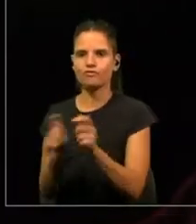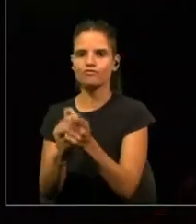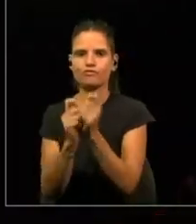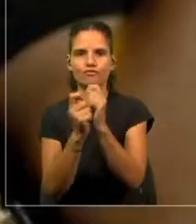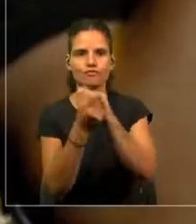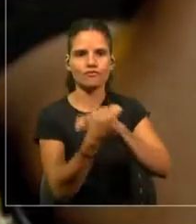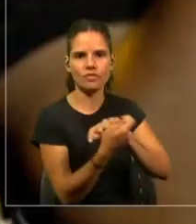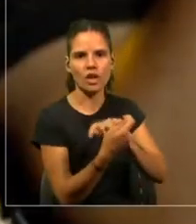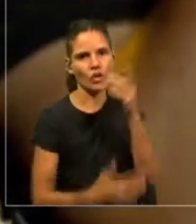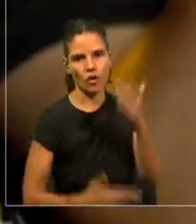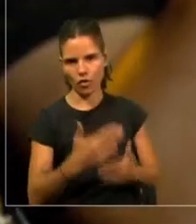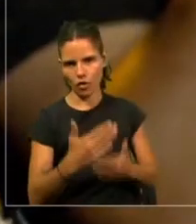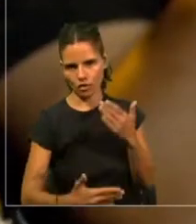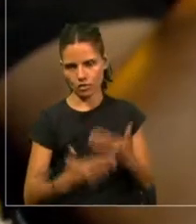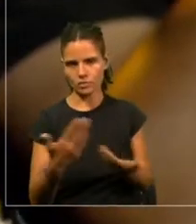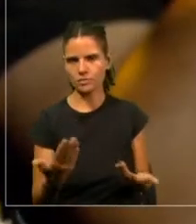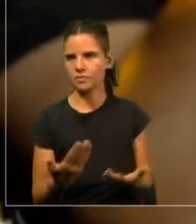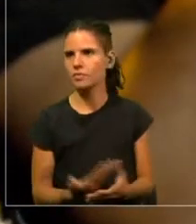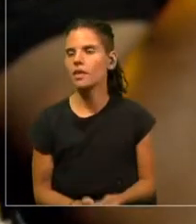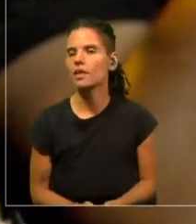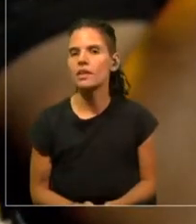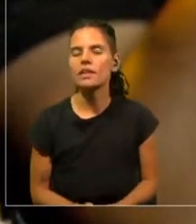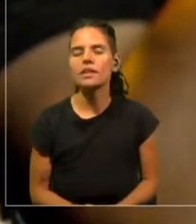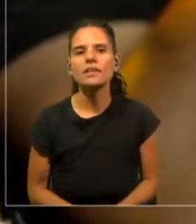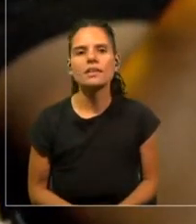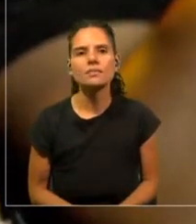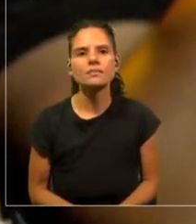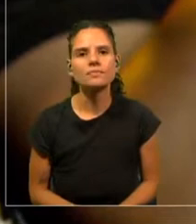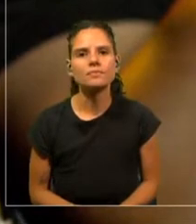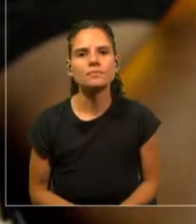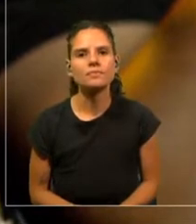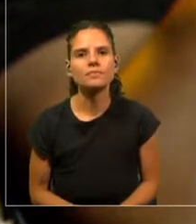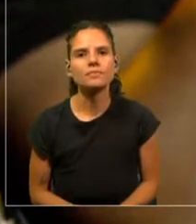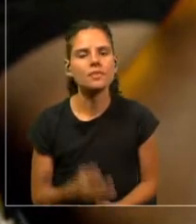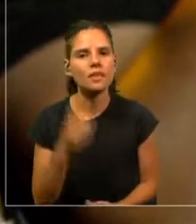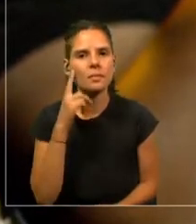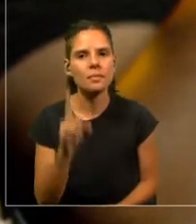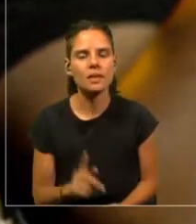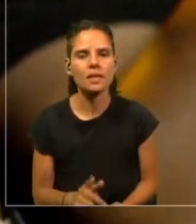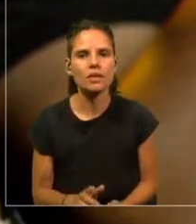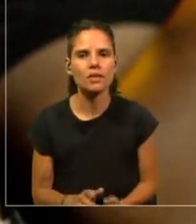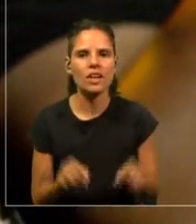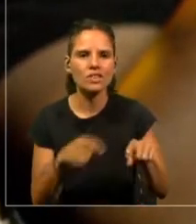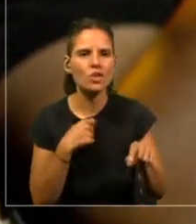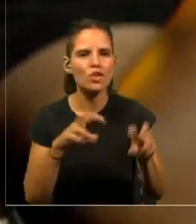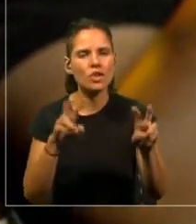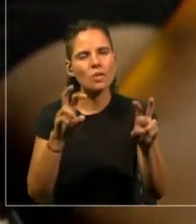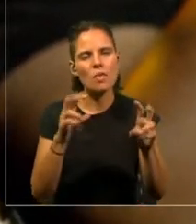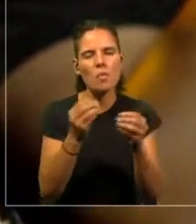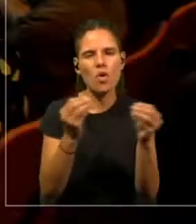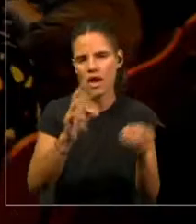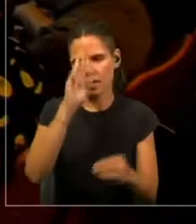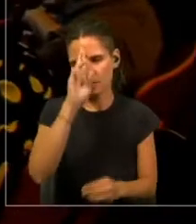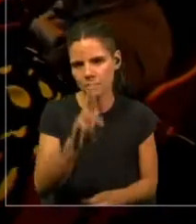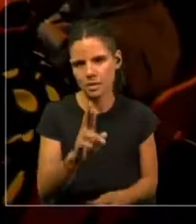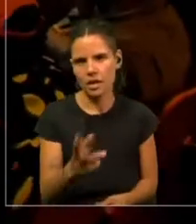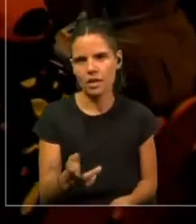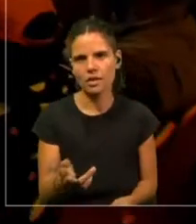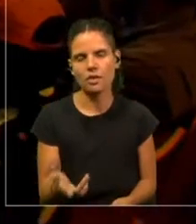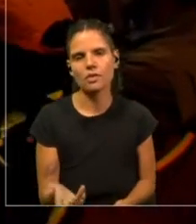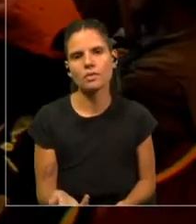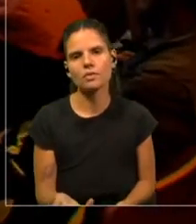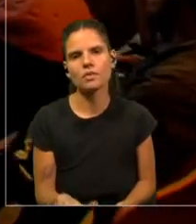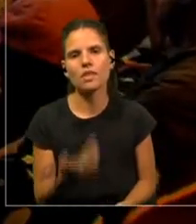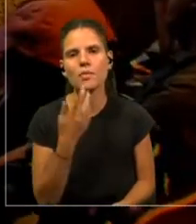era en términos bastante respetuosos. Hablaban de que cómo ellos le daban